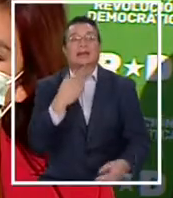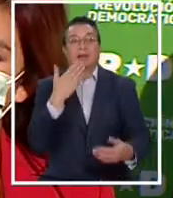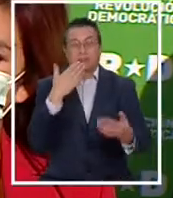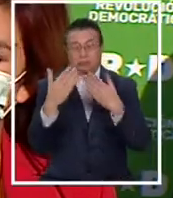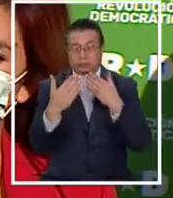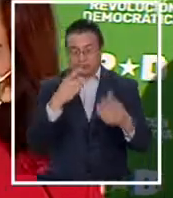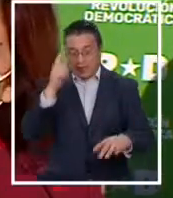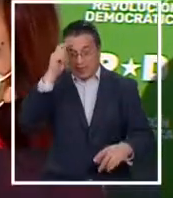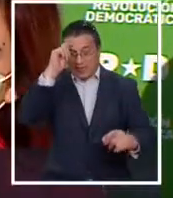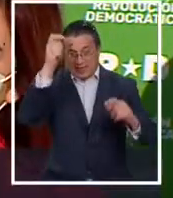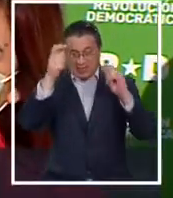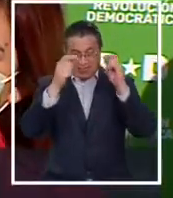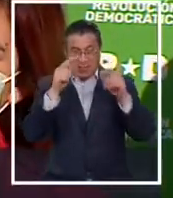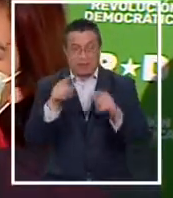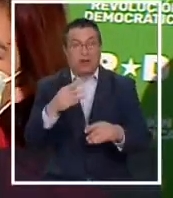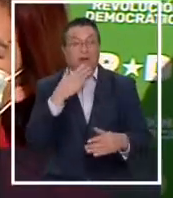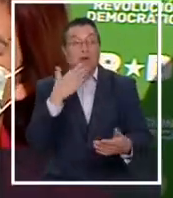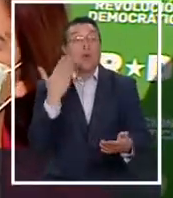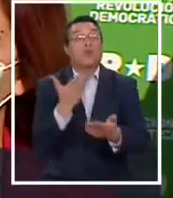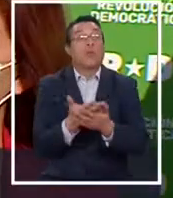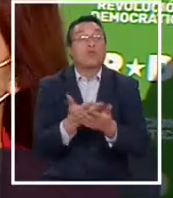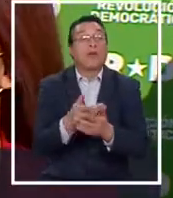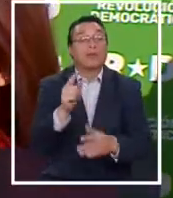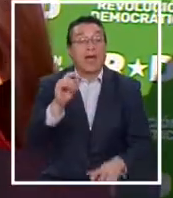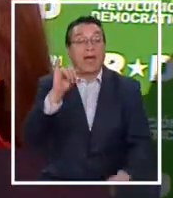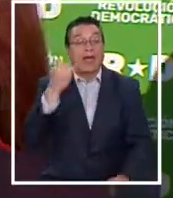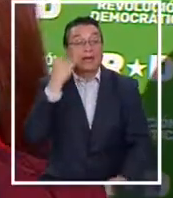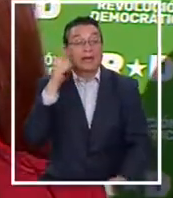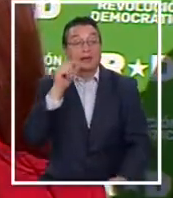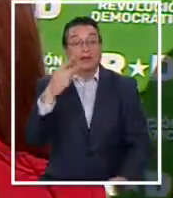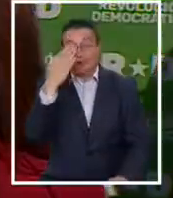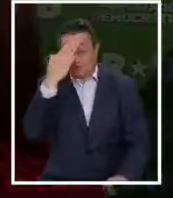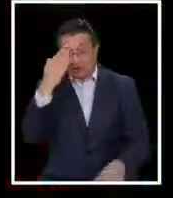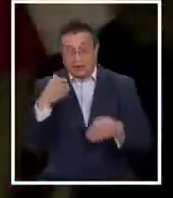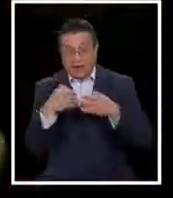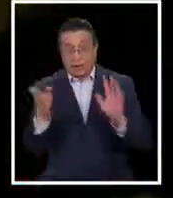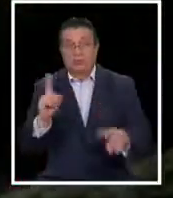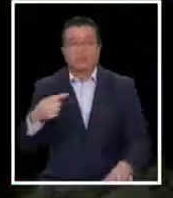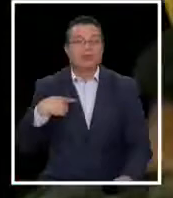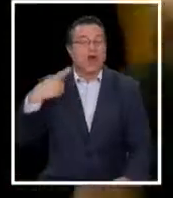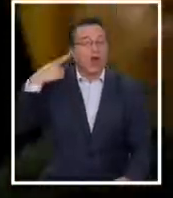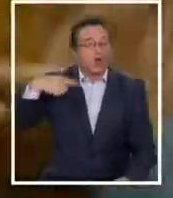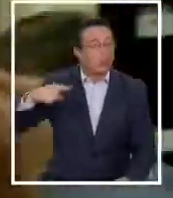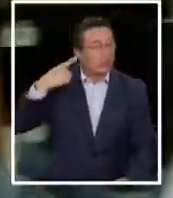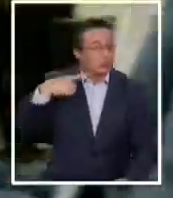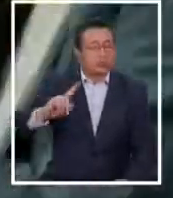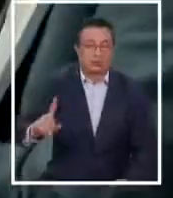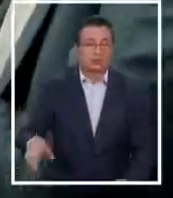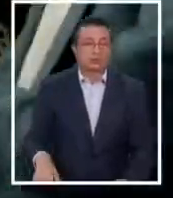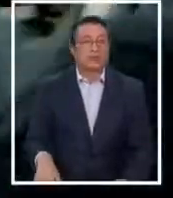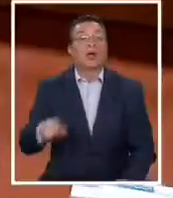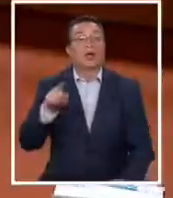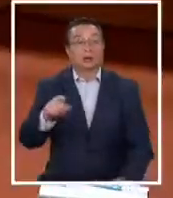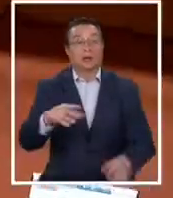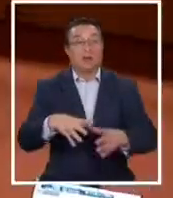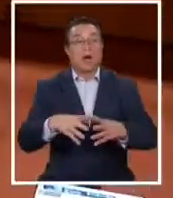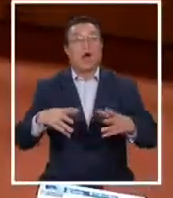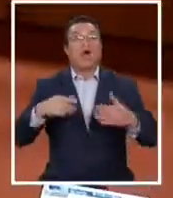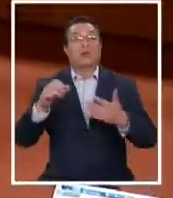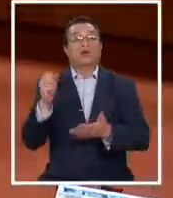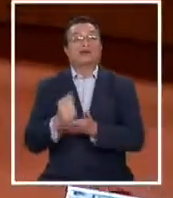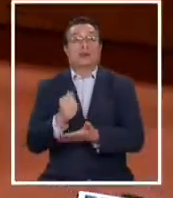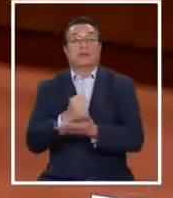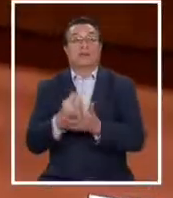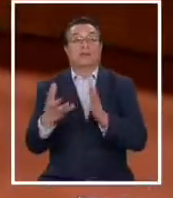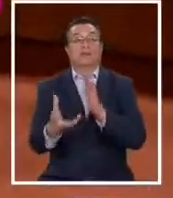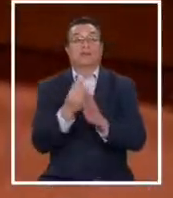de ideas. Ideas y propuestas de Giles ya no son las de Giles. No las he escuchado. Un estilo comunicacional que se desató aún más en las tramitaciones